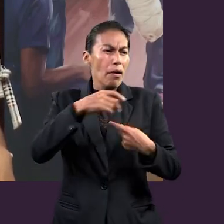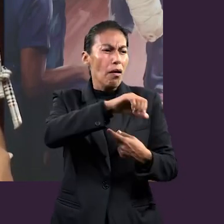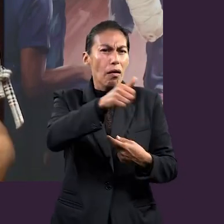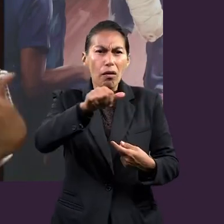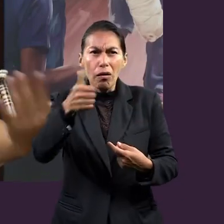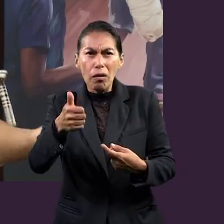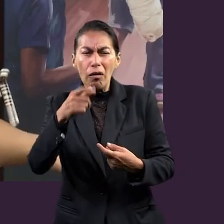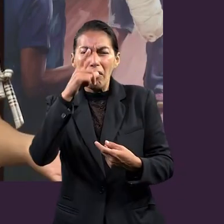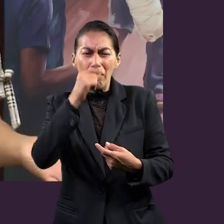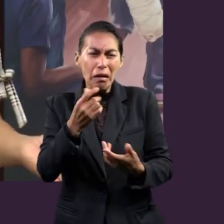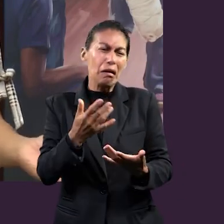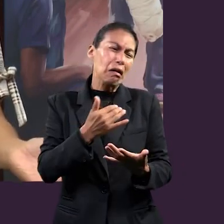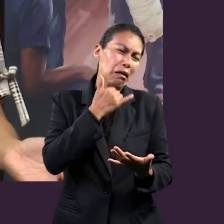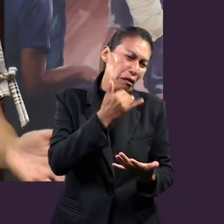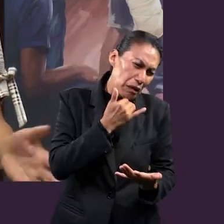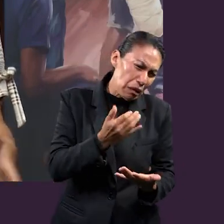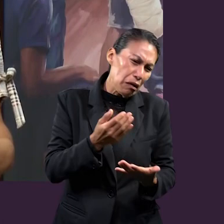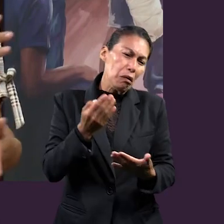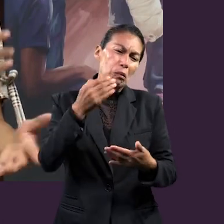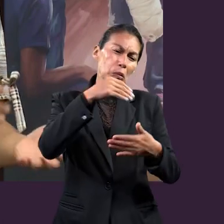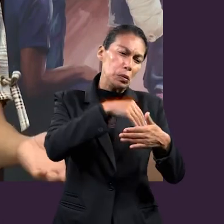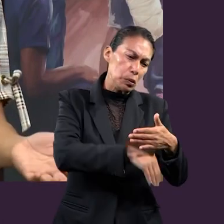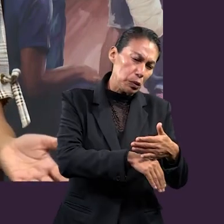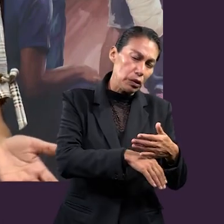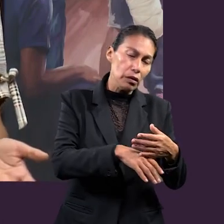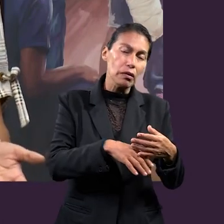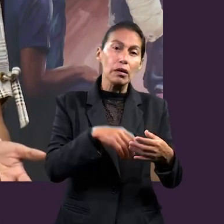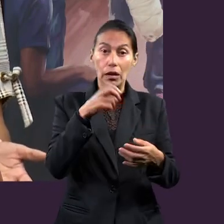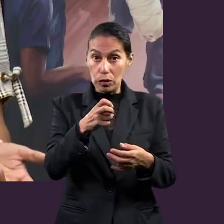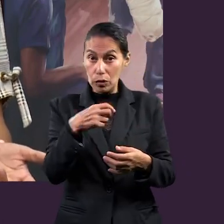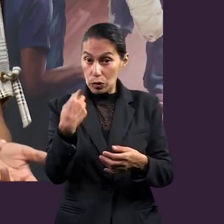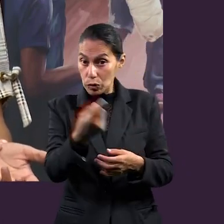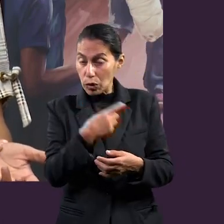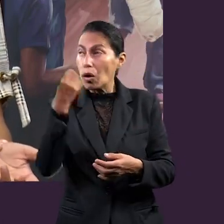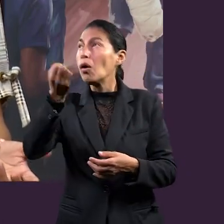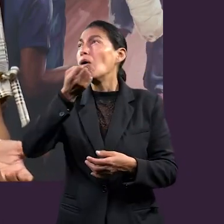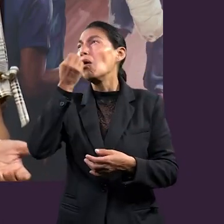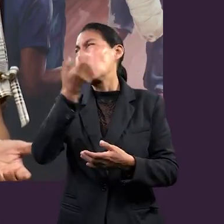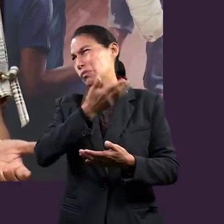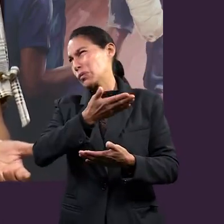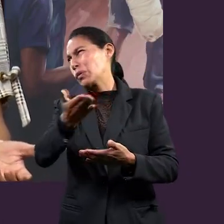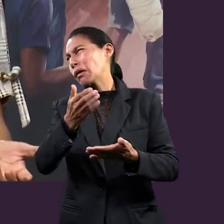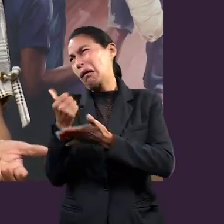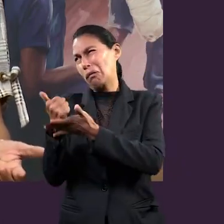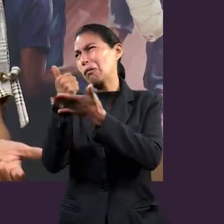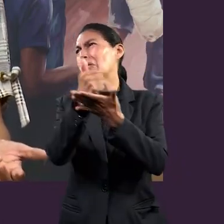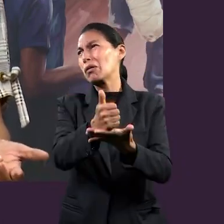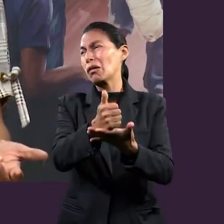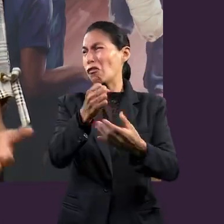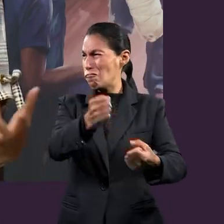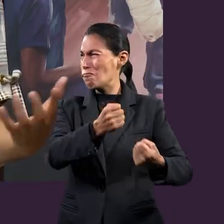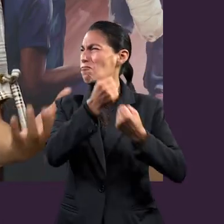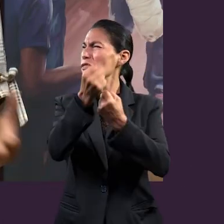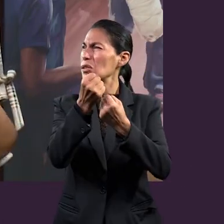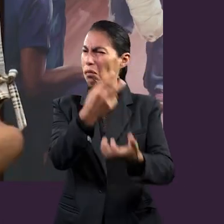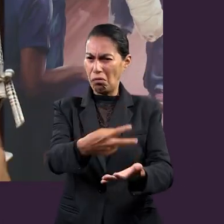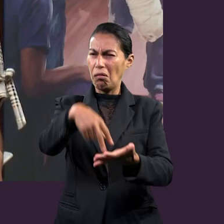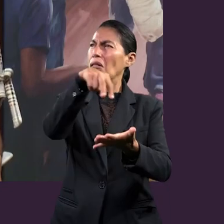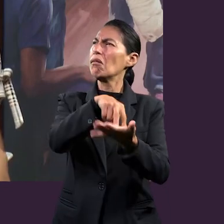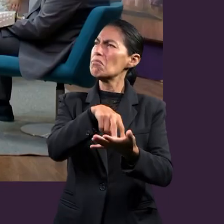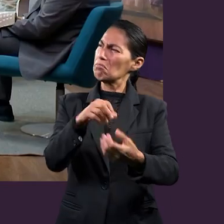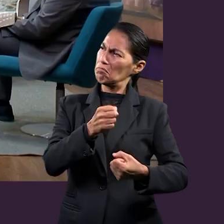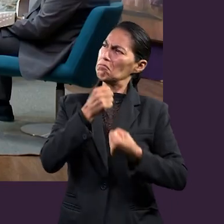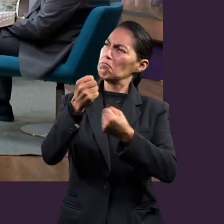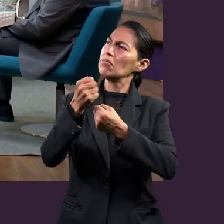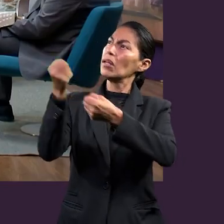por aquellos que cayeron tal vez en el camino y pedir también para que Dios les dé las